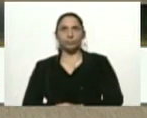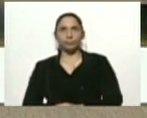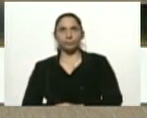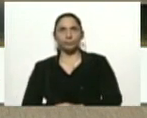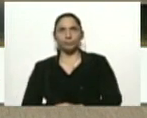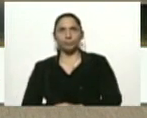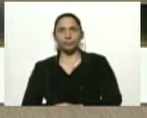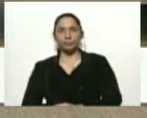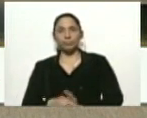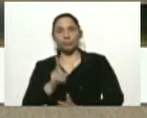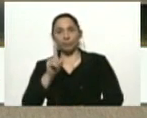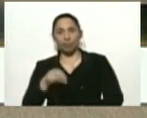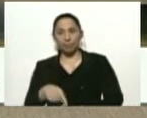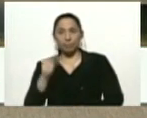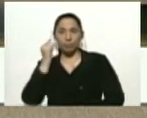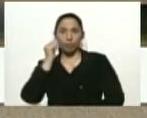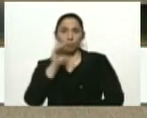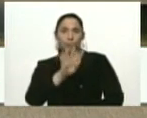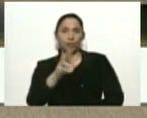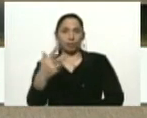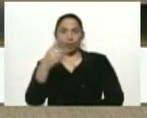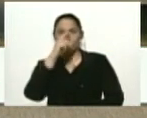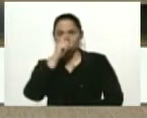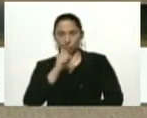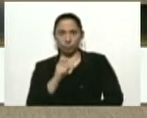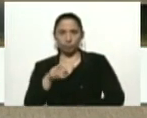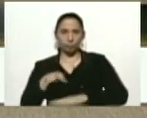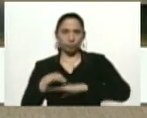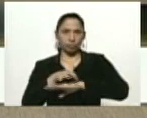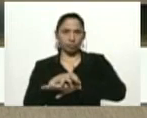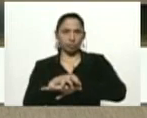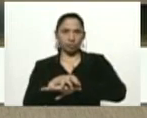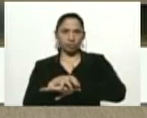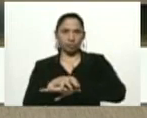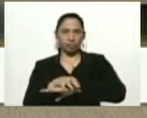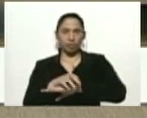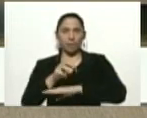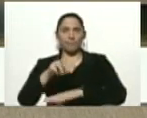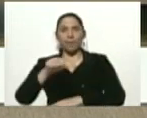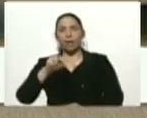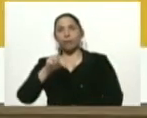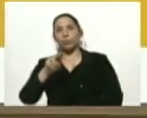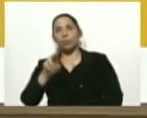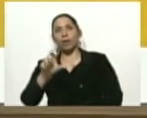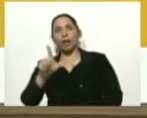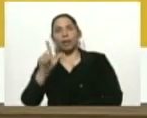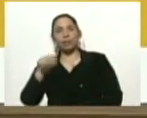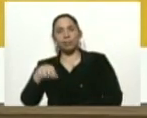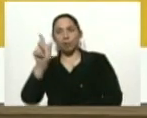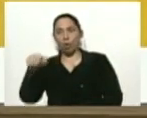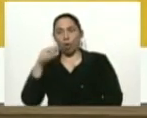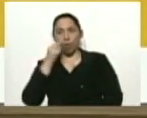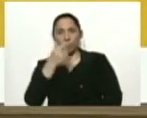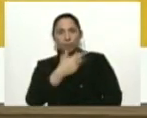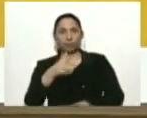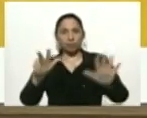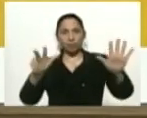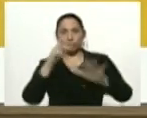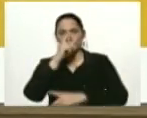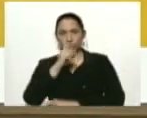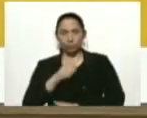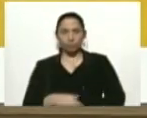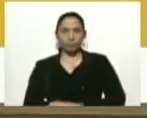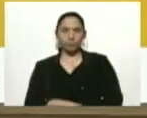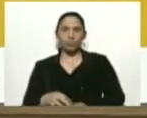Allí también tenemos una mujer de 43 años, del municipio Manuel Piar. Tenemos un hombre de 38 años,